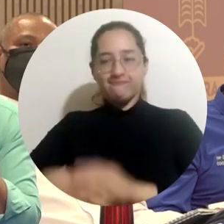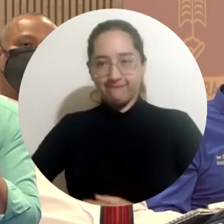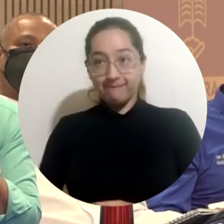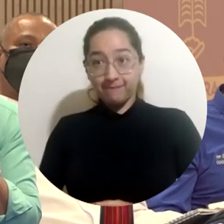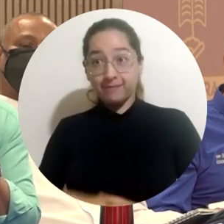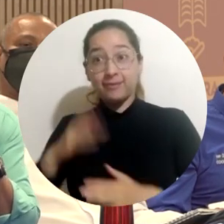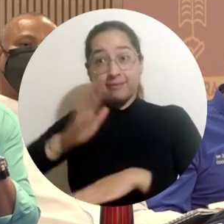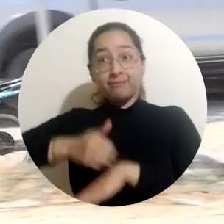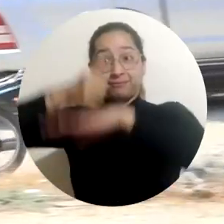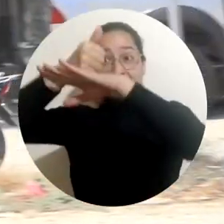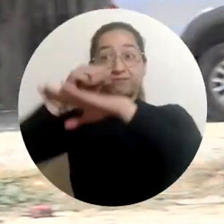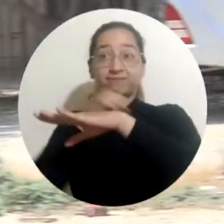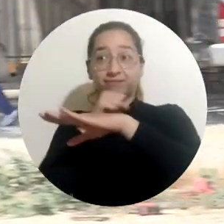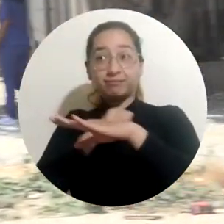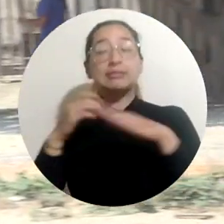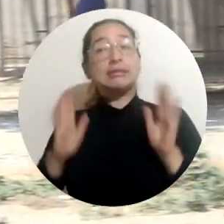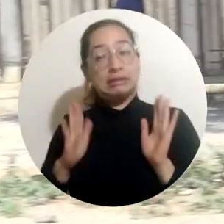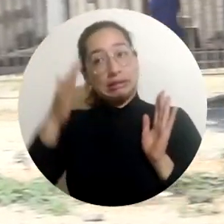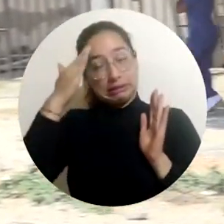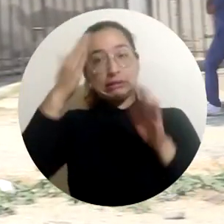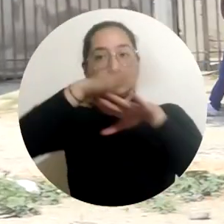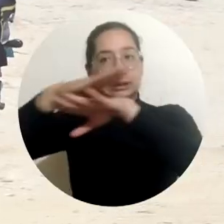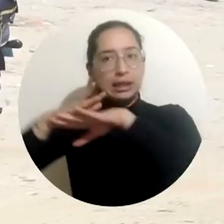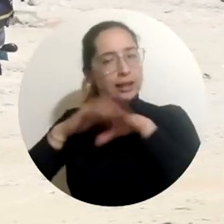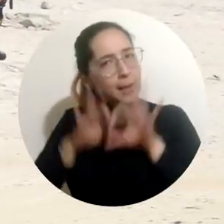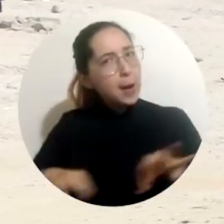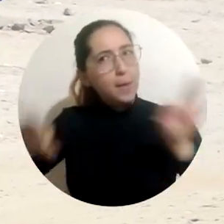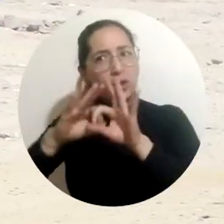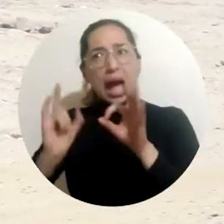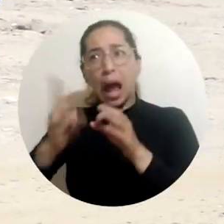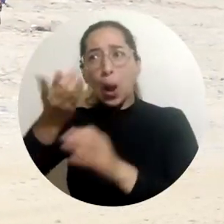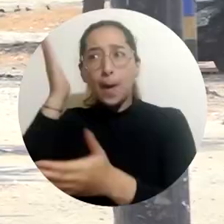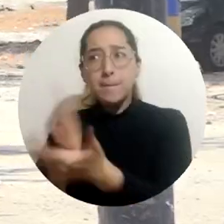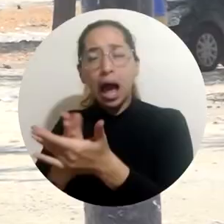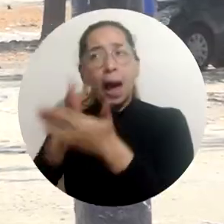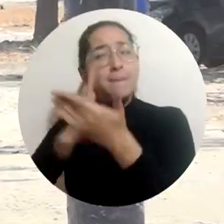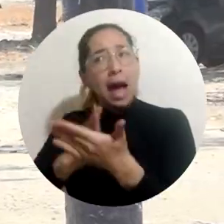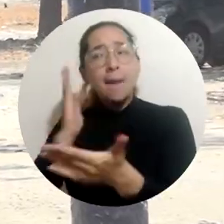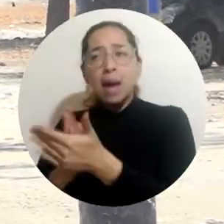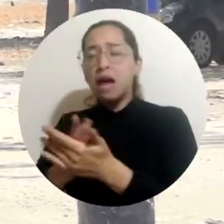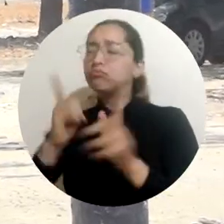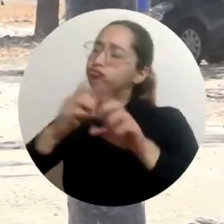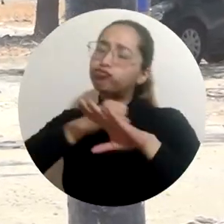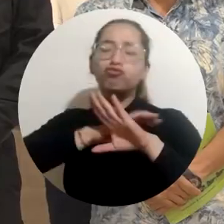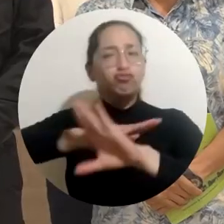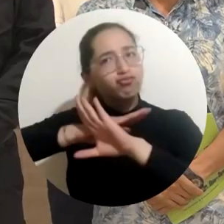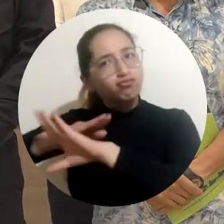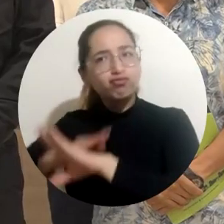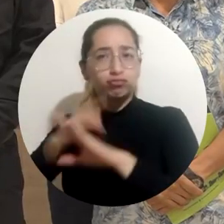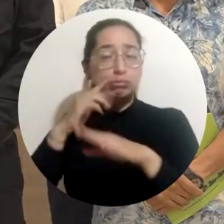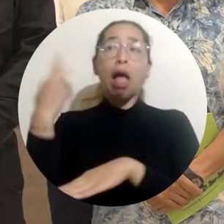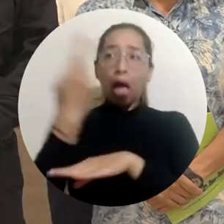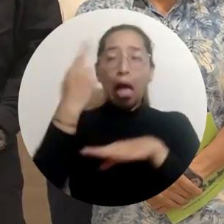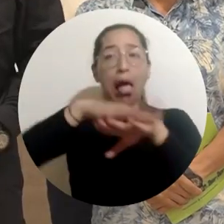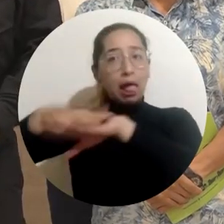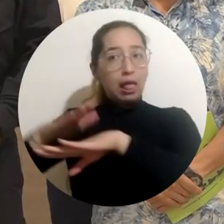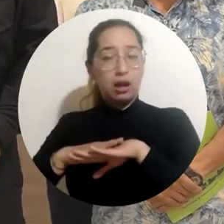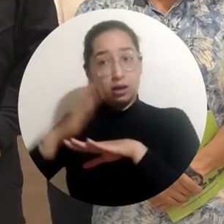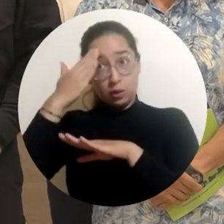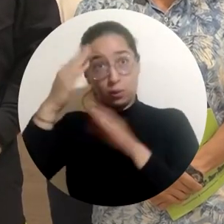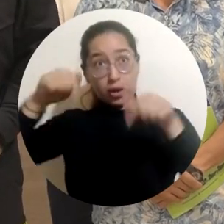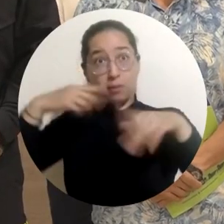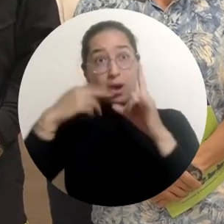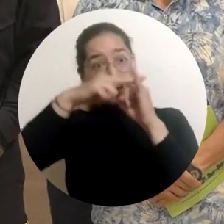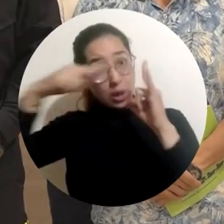de Uni Magdalena ha sido insistente en tomar acciones frente a la delincuencia para proteger la vida y la integridad de todos. El tema de la inseguridad no